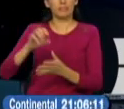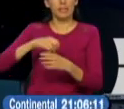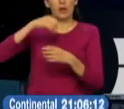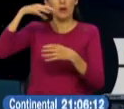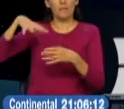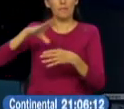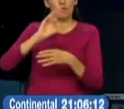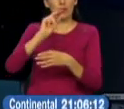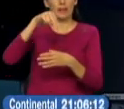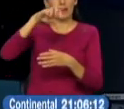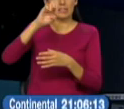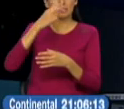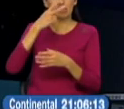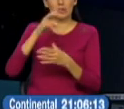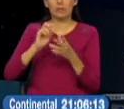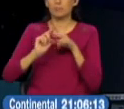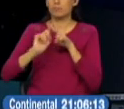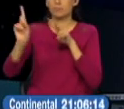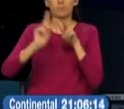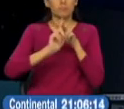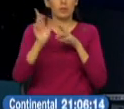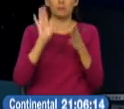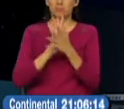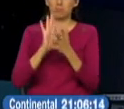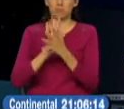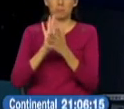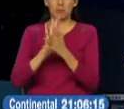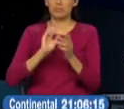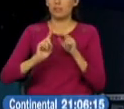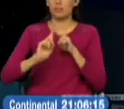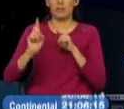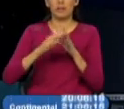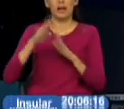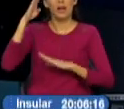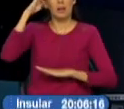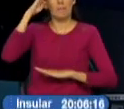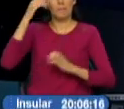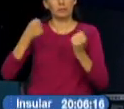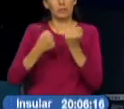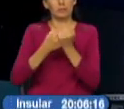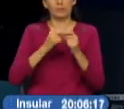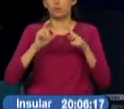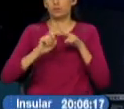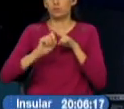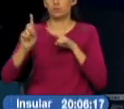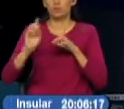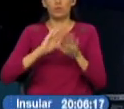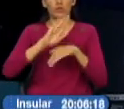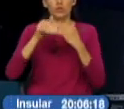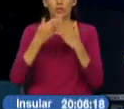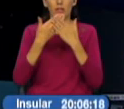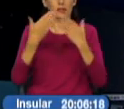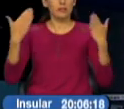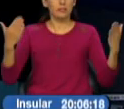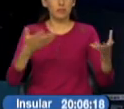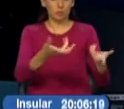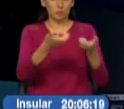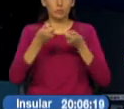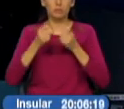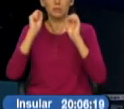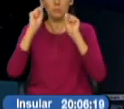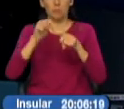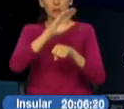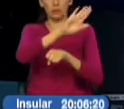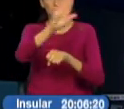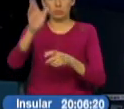del Consejo Nacional Electoral fue desalojado de forma pacífica por la Policía Nacional. Los enseres que fueron incautados podrán recogerlos